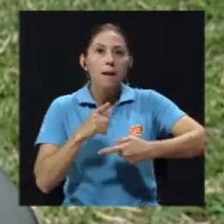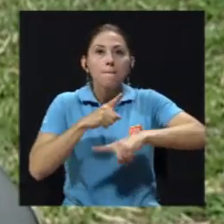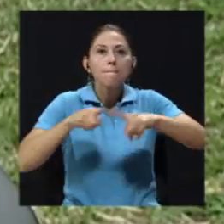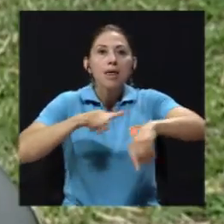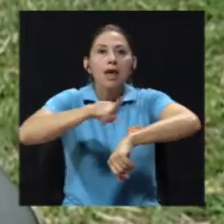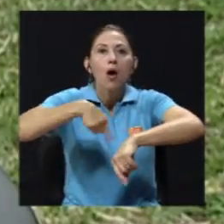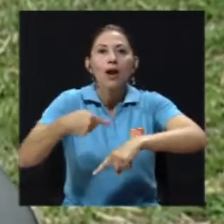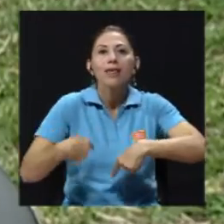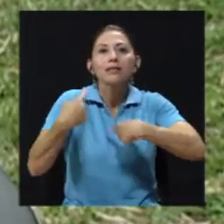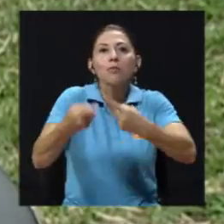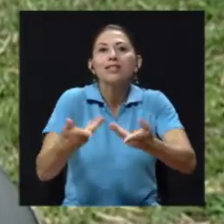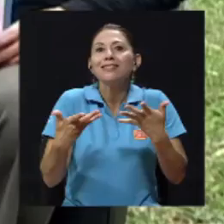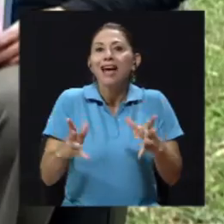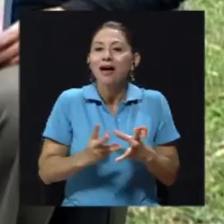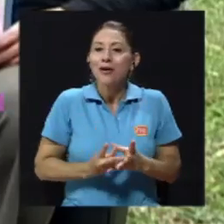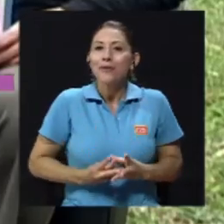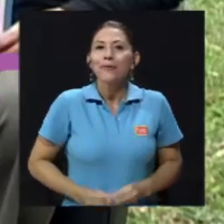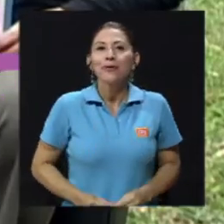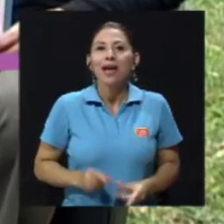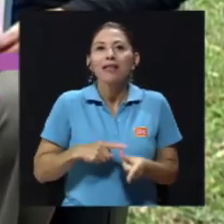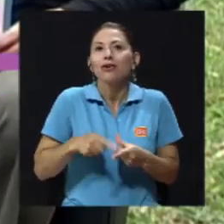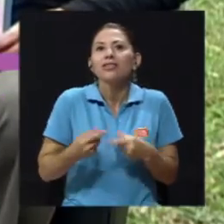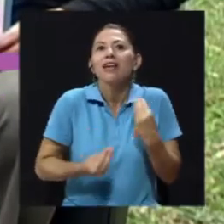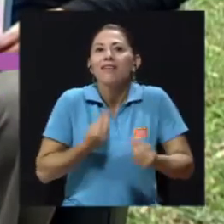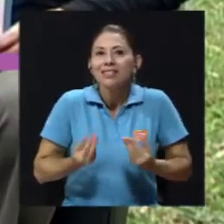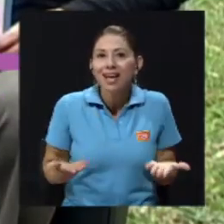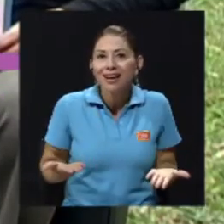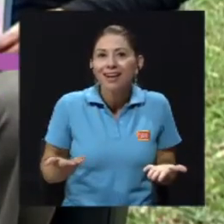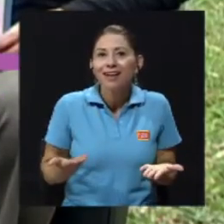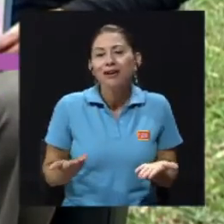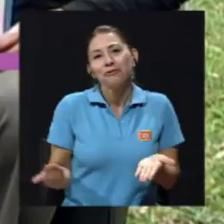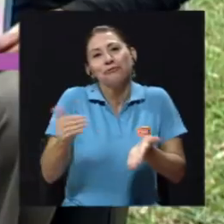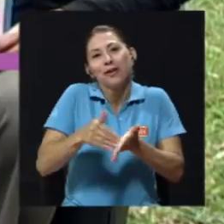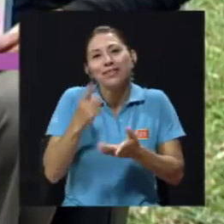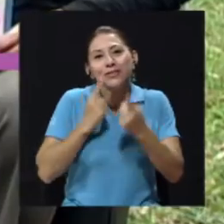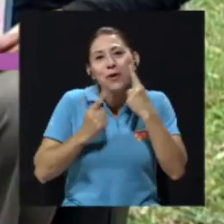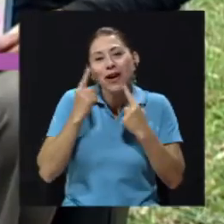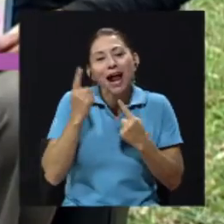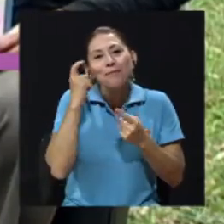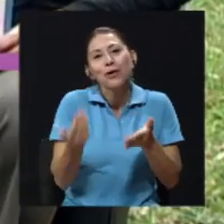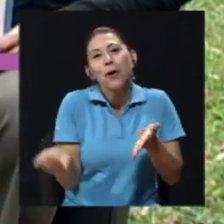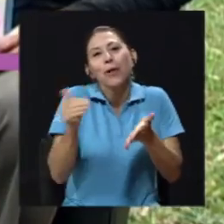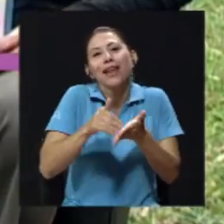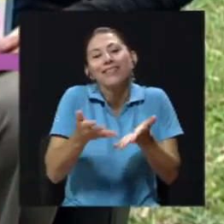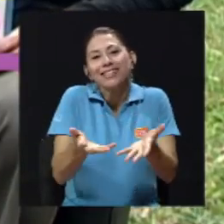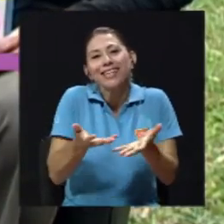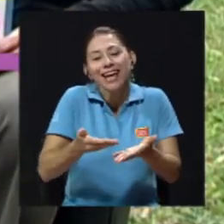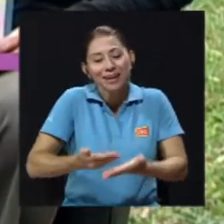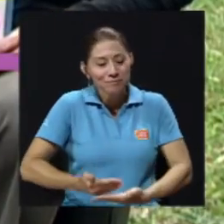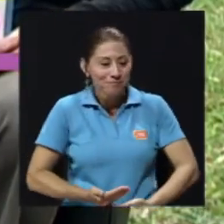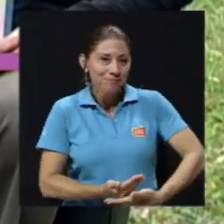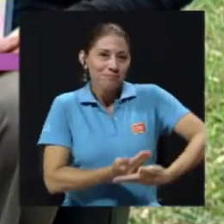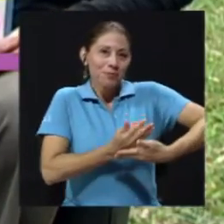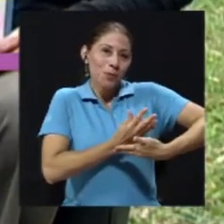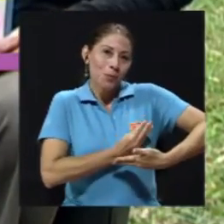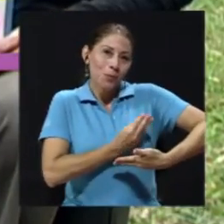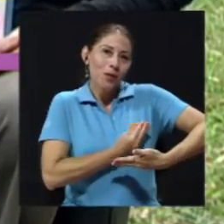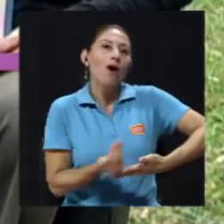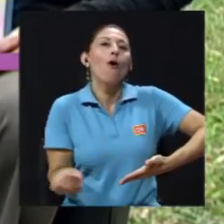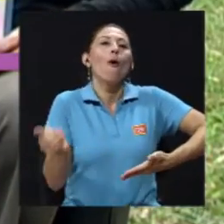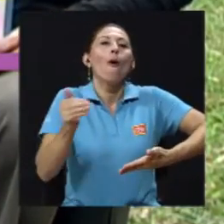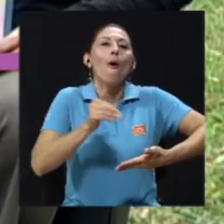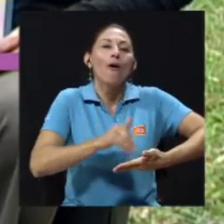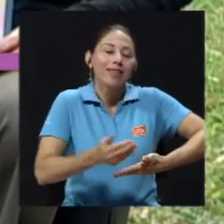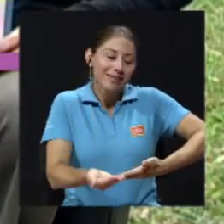materna. Entonces, ¿qué va a hacer el bebé? Llorar, porque quiere volverse a pegar al pecho. Entonces, la mamá se lo tiene que volver a poner al pecho. Otros